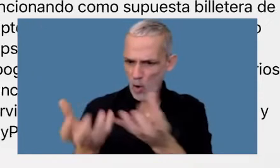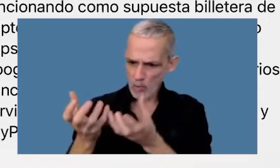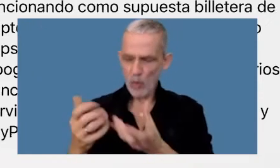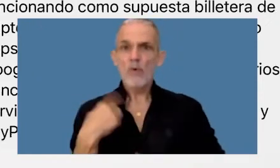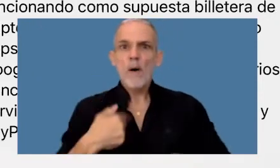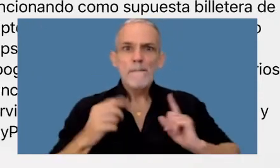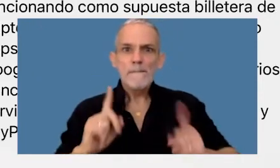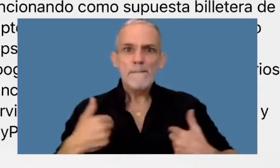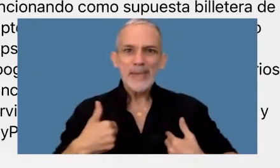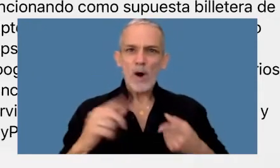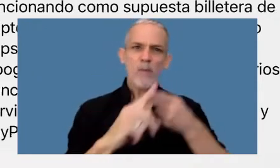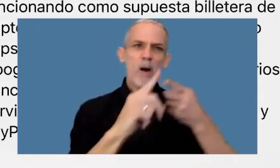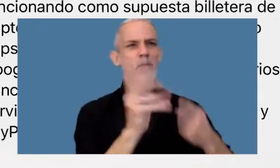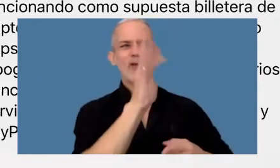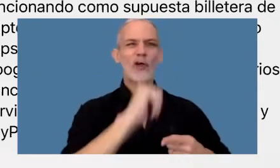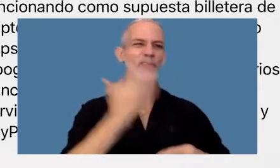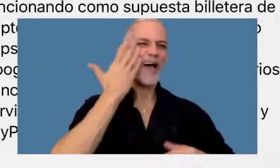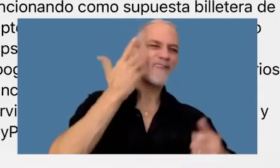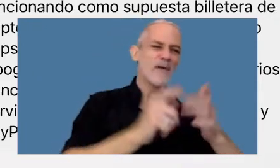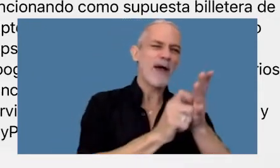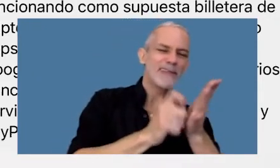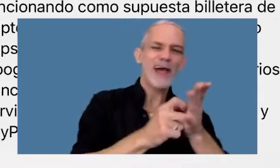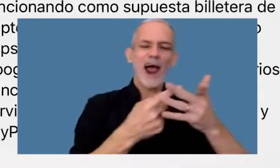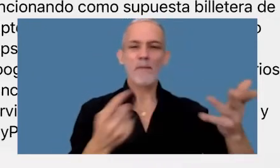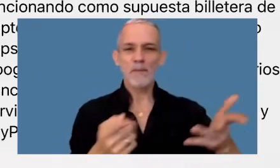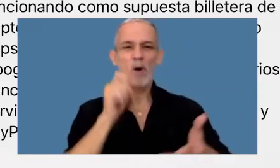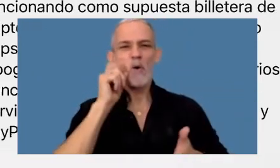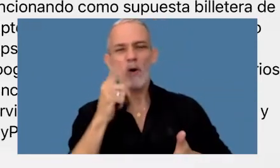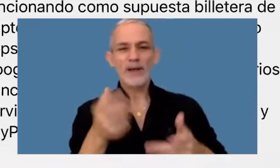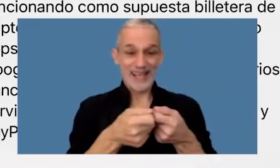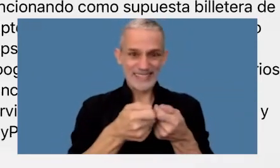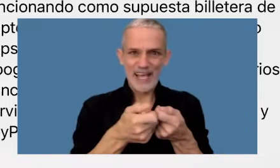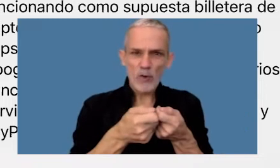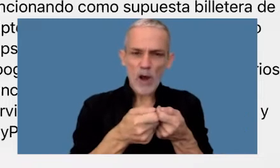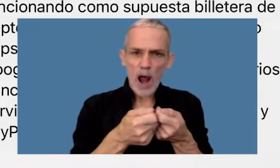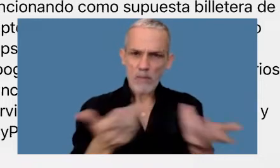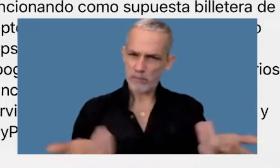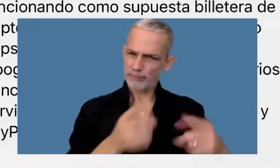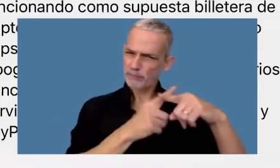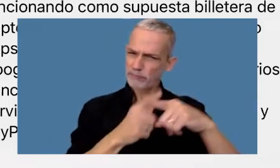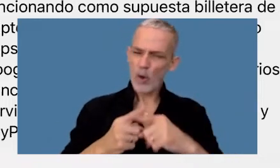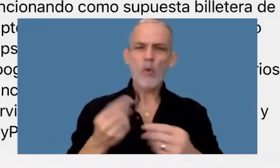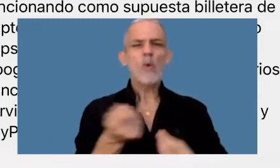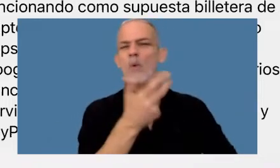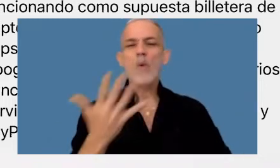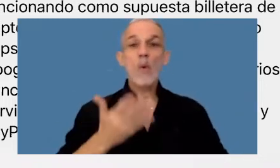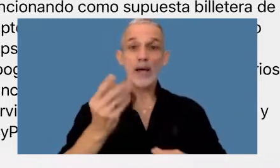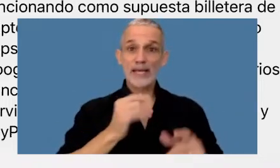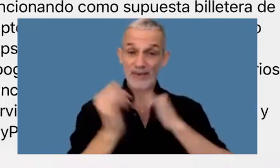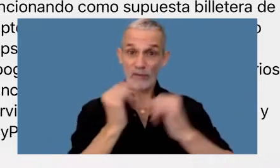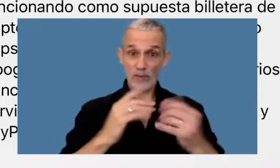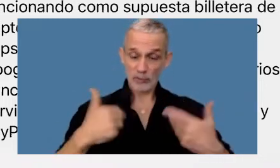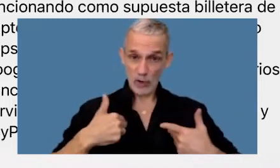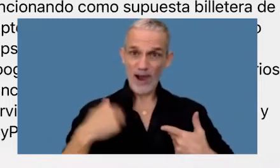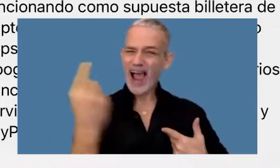generamos en la interacción cotidiana especialmente con el teléfono hagan la cuenta de la cantidad de información que cada